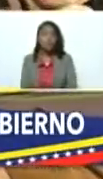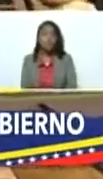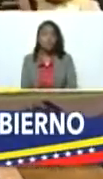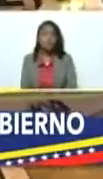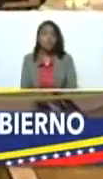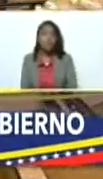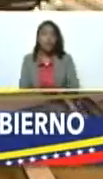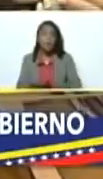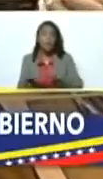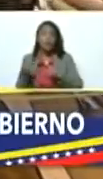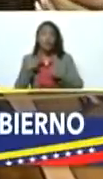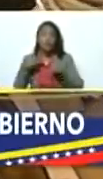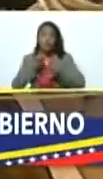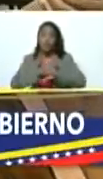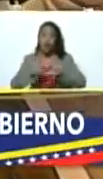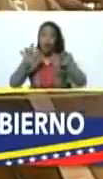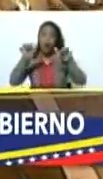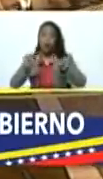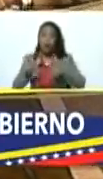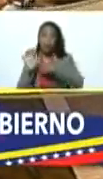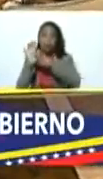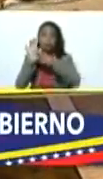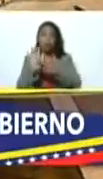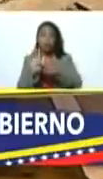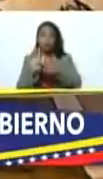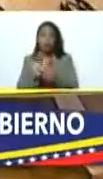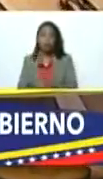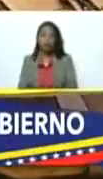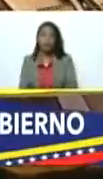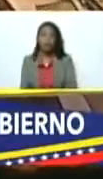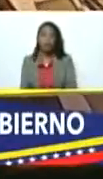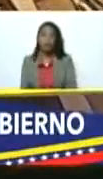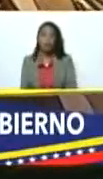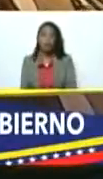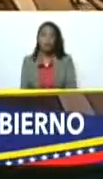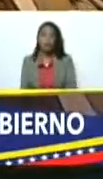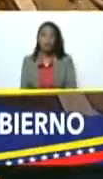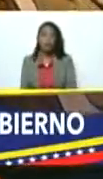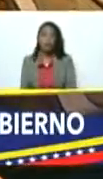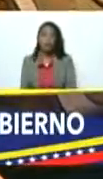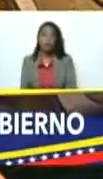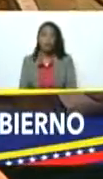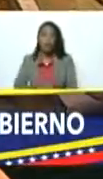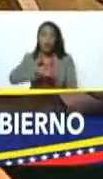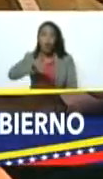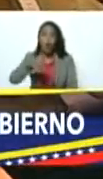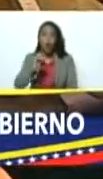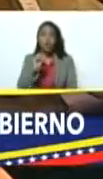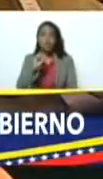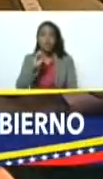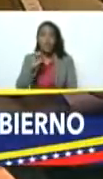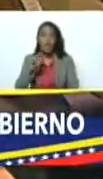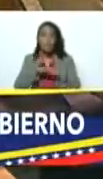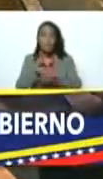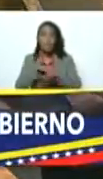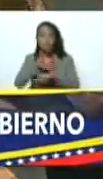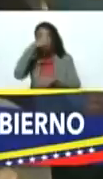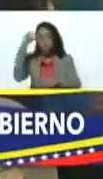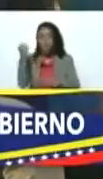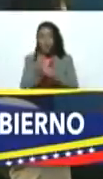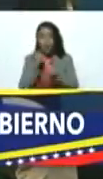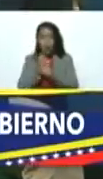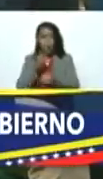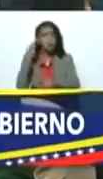pero yo la tengo aquí como referencia pues José Ramón Rivero nuestro ministro del trabajo tiene que acordarse